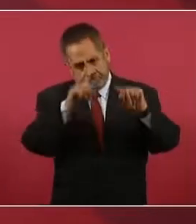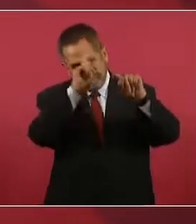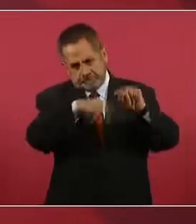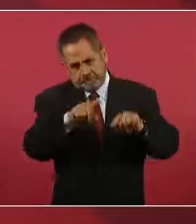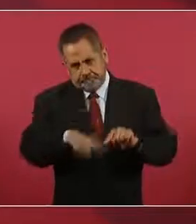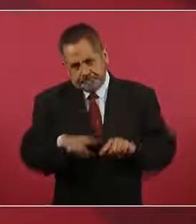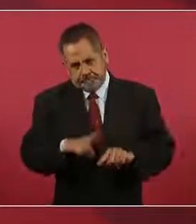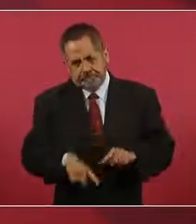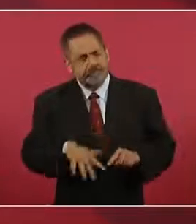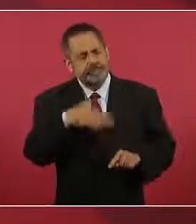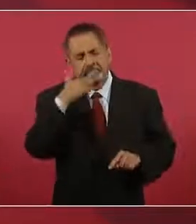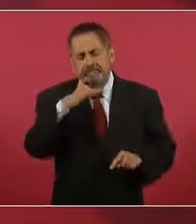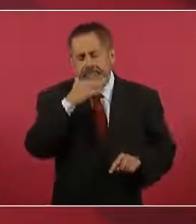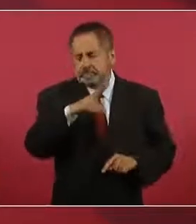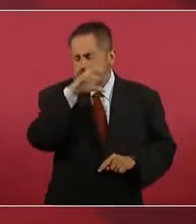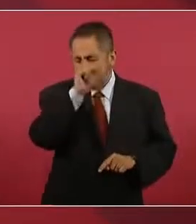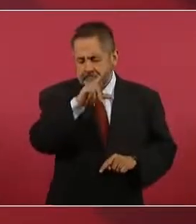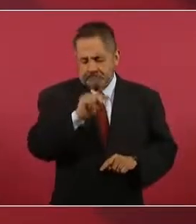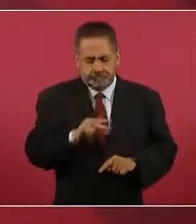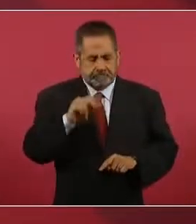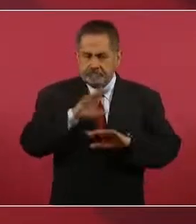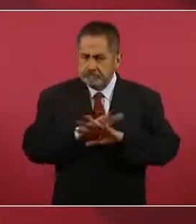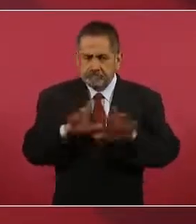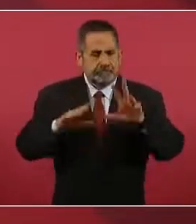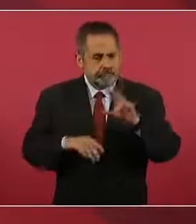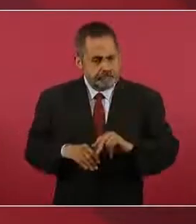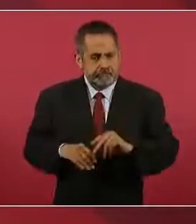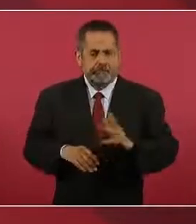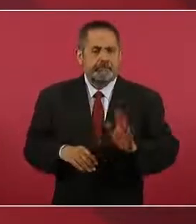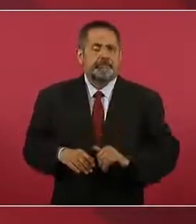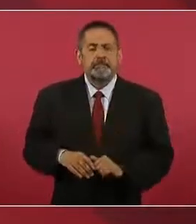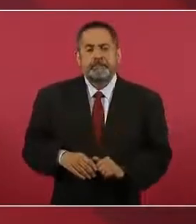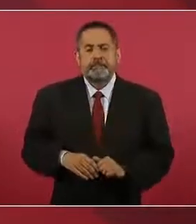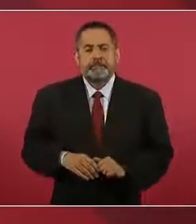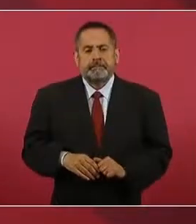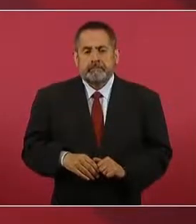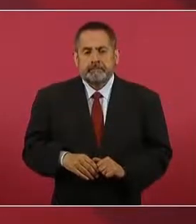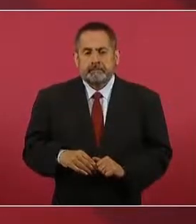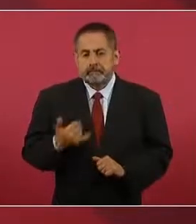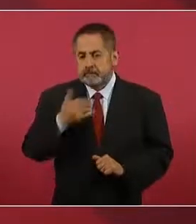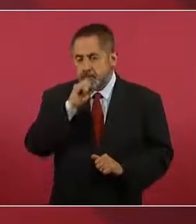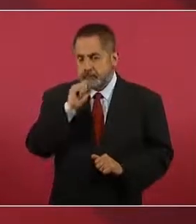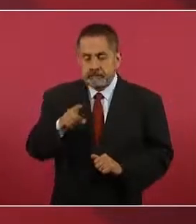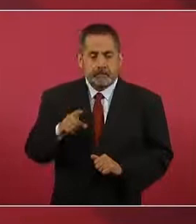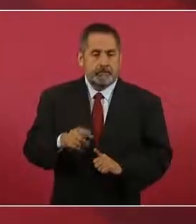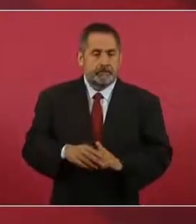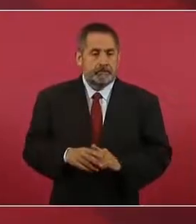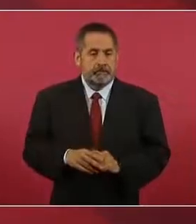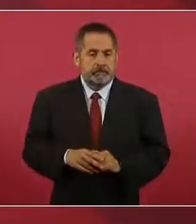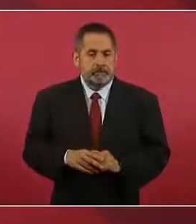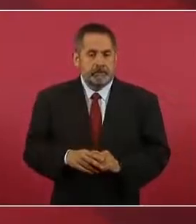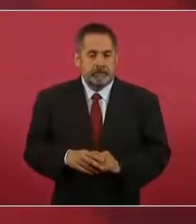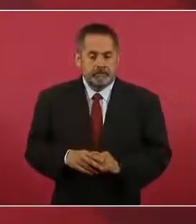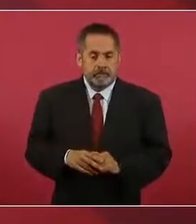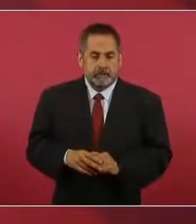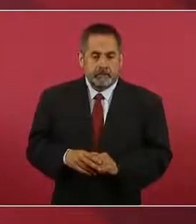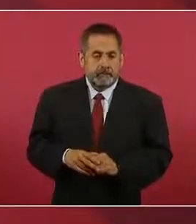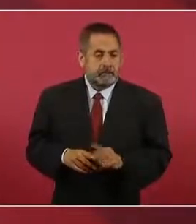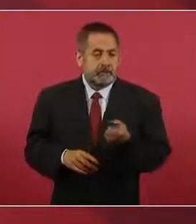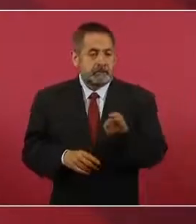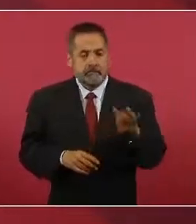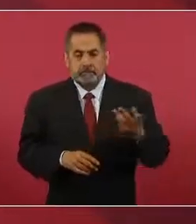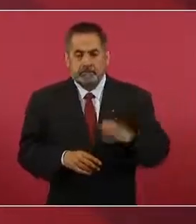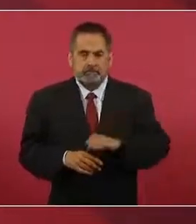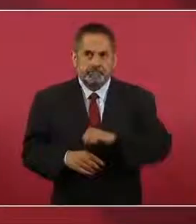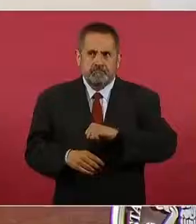no se tolera la corrupción. Y hay resistencias,